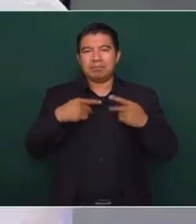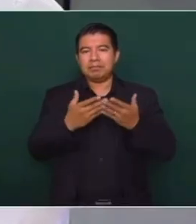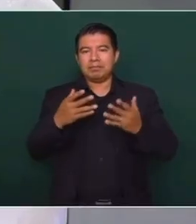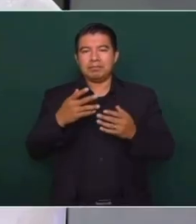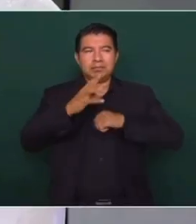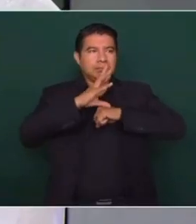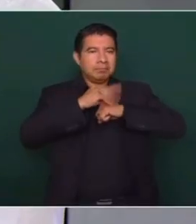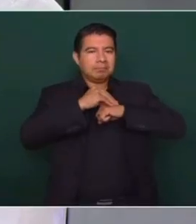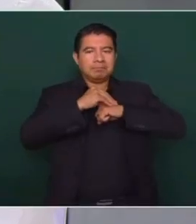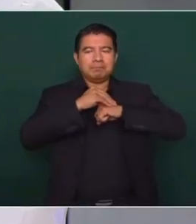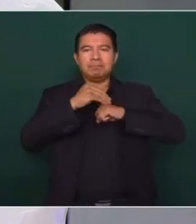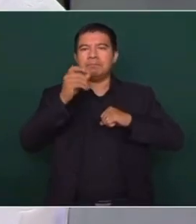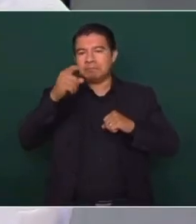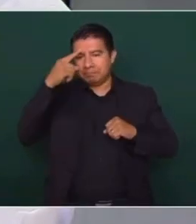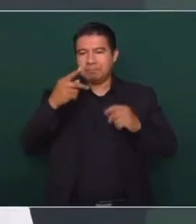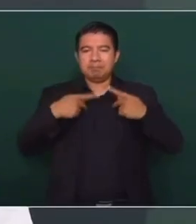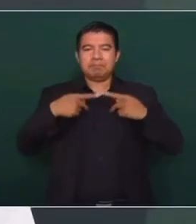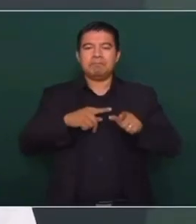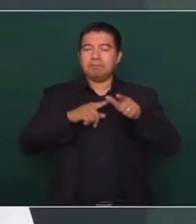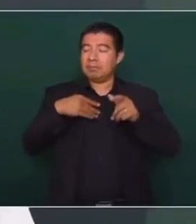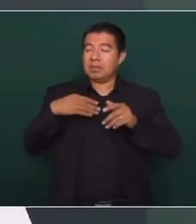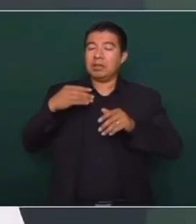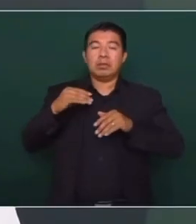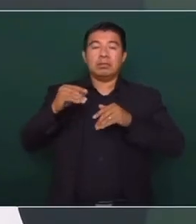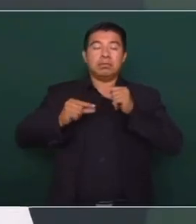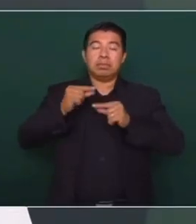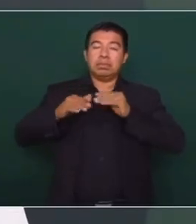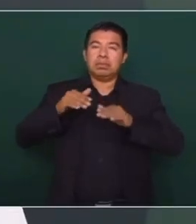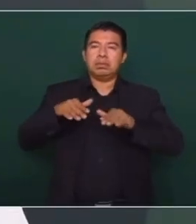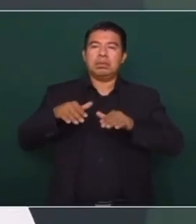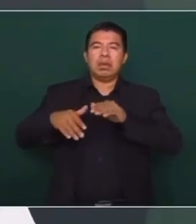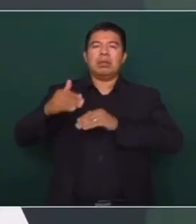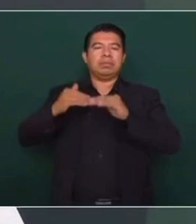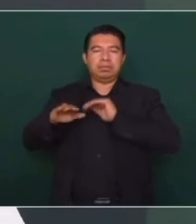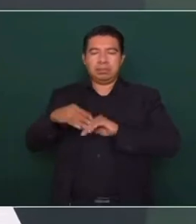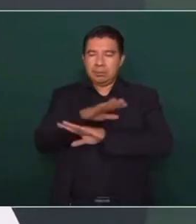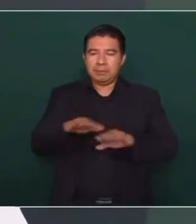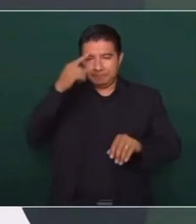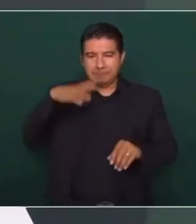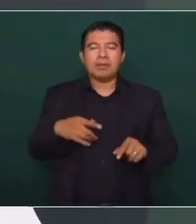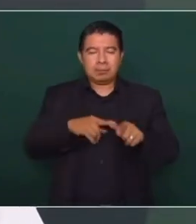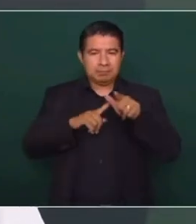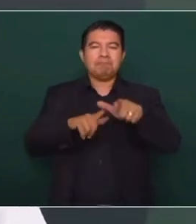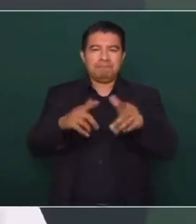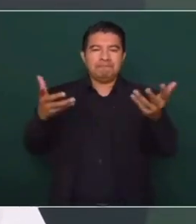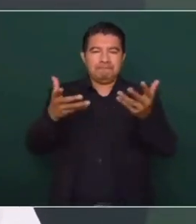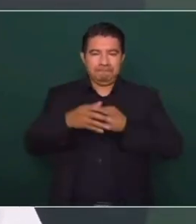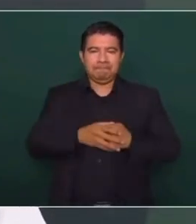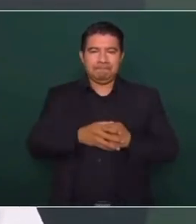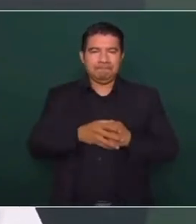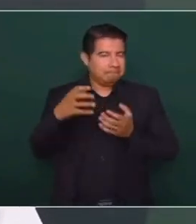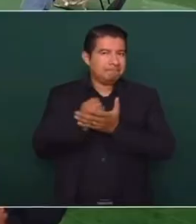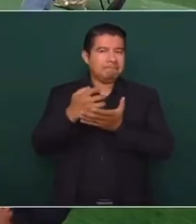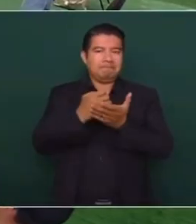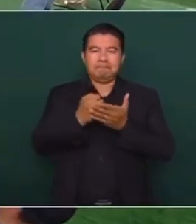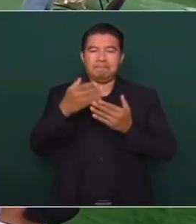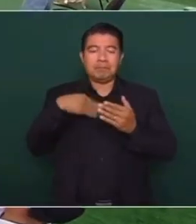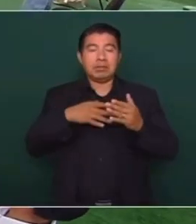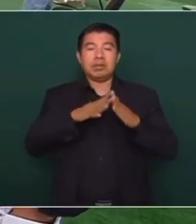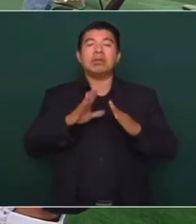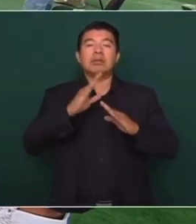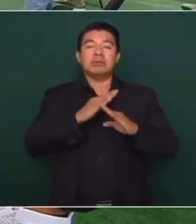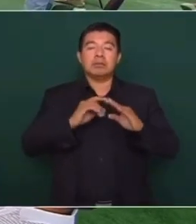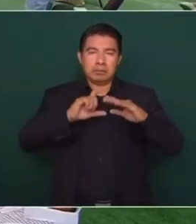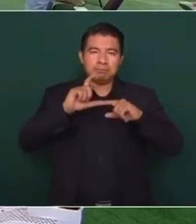a permitir. Va a ser muy difícil que den marcha atrás a lo que se está logrando. Además, estamos blindando